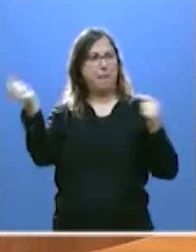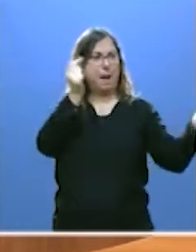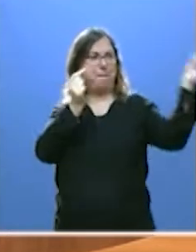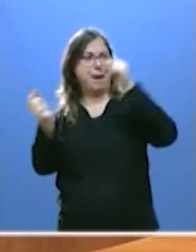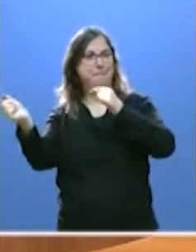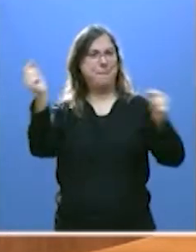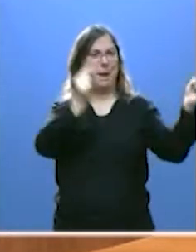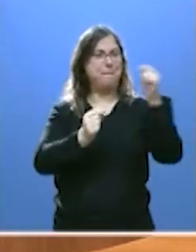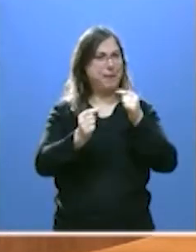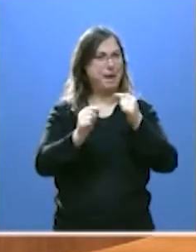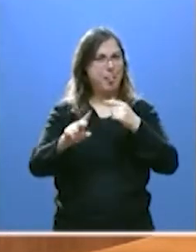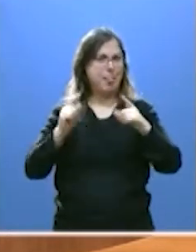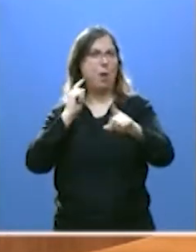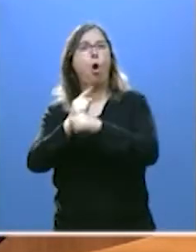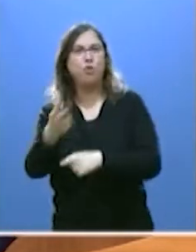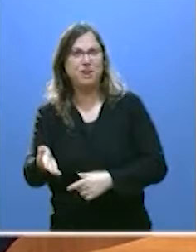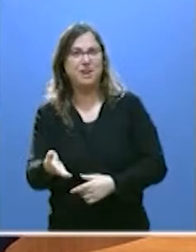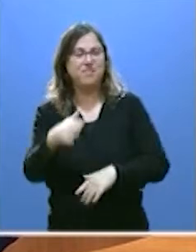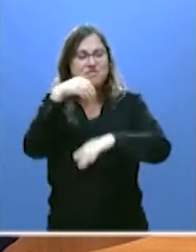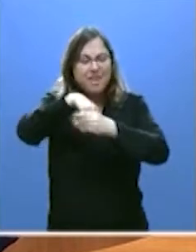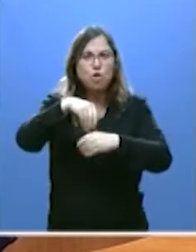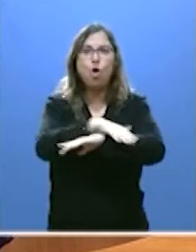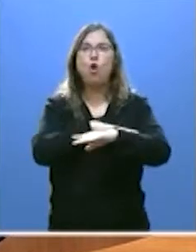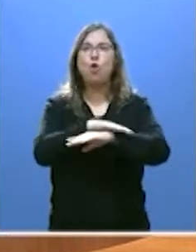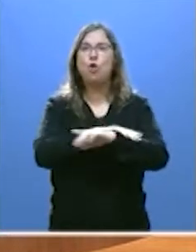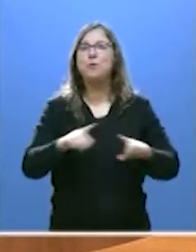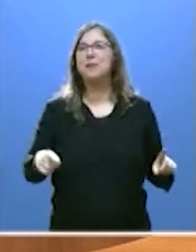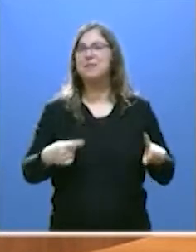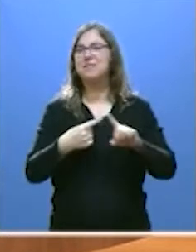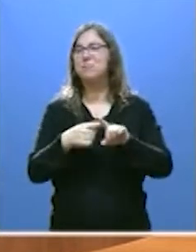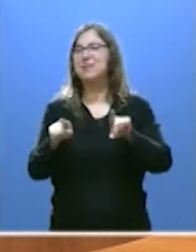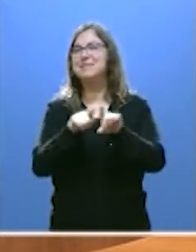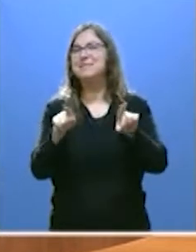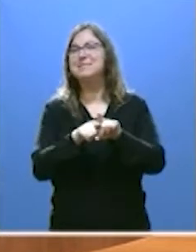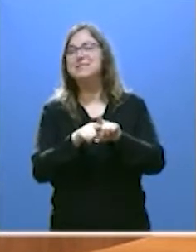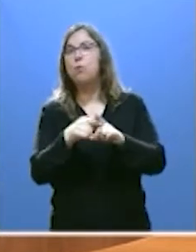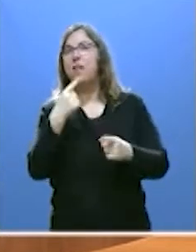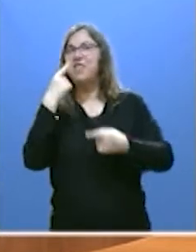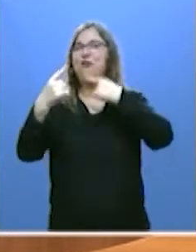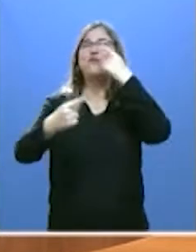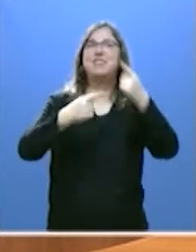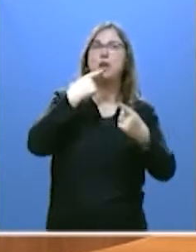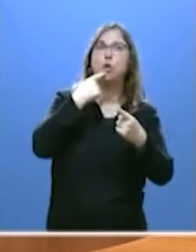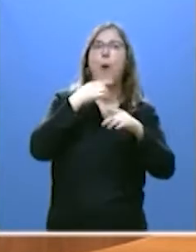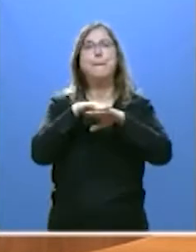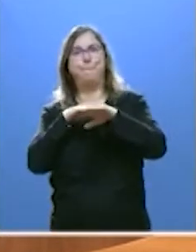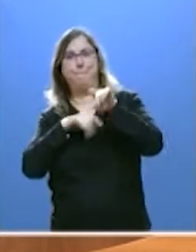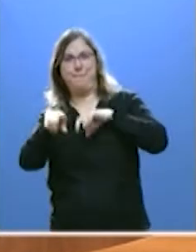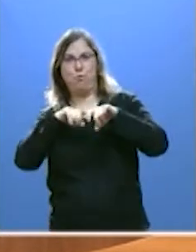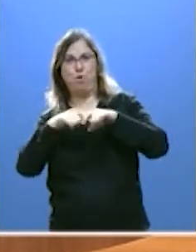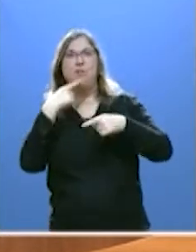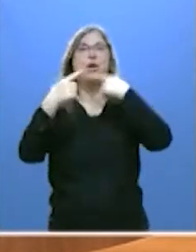tancadillas de pasillo y, desde luego, el marco de la serenata de anuncio y rectificación?